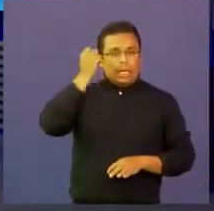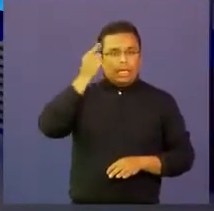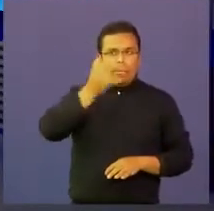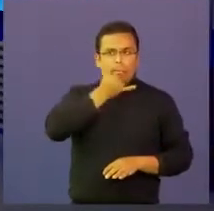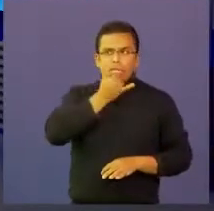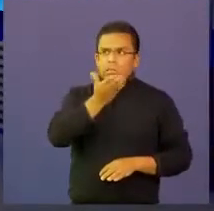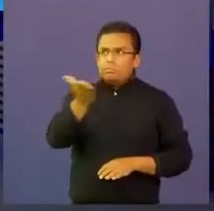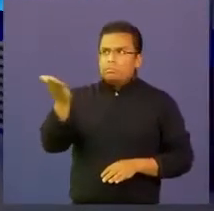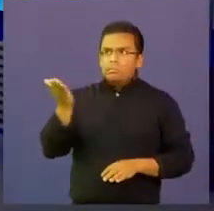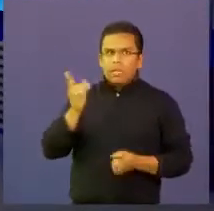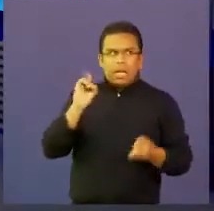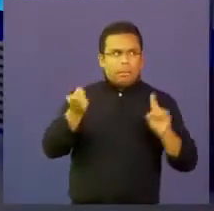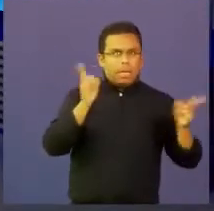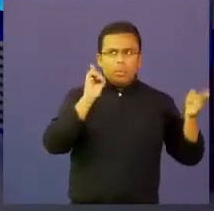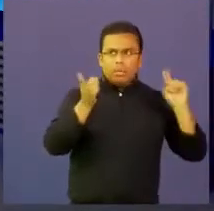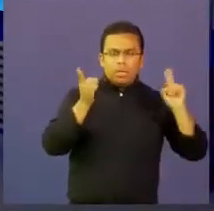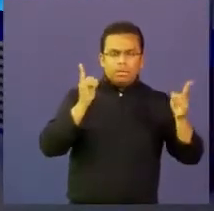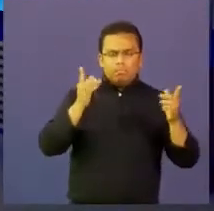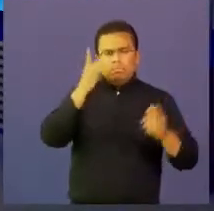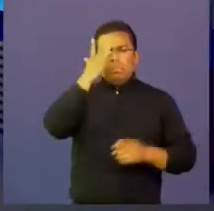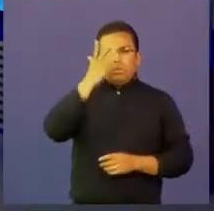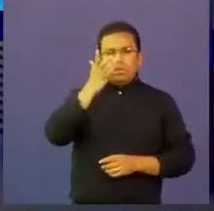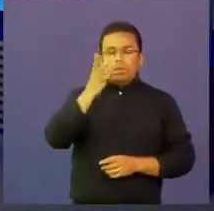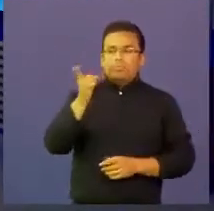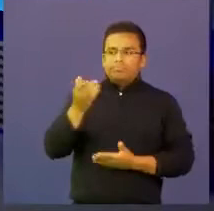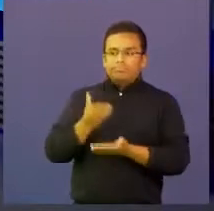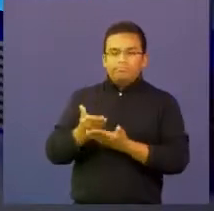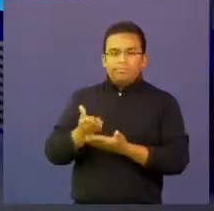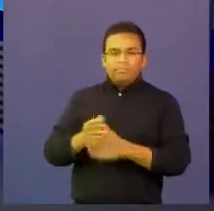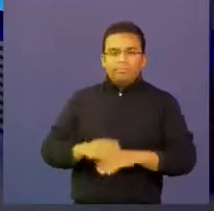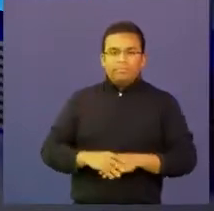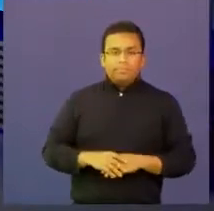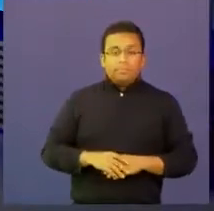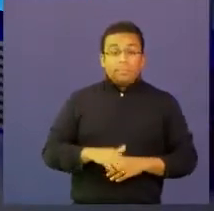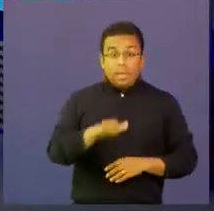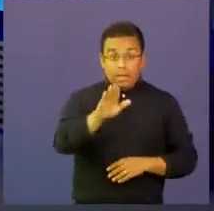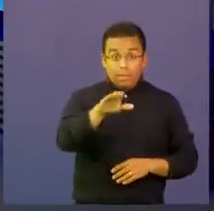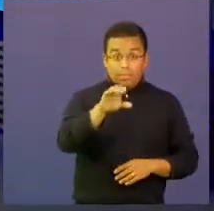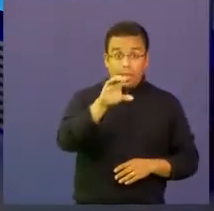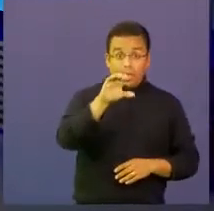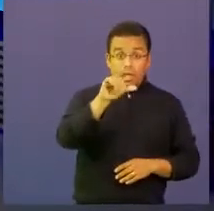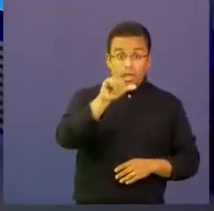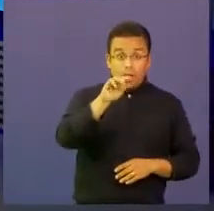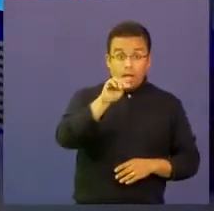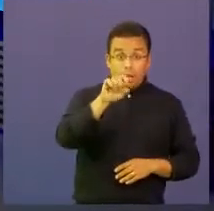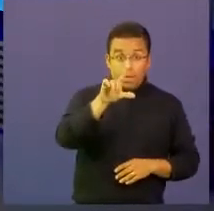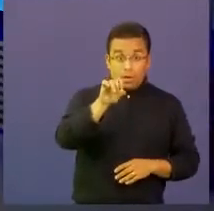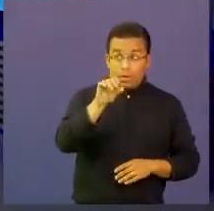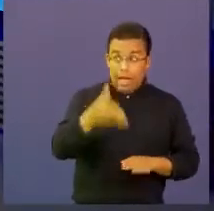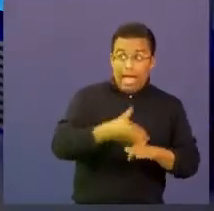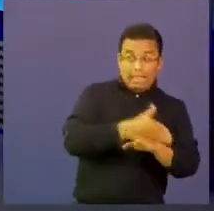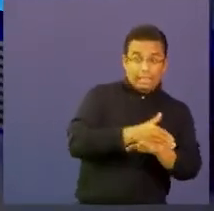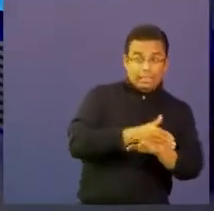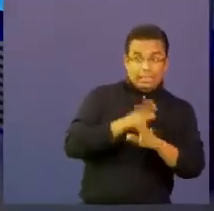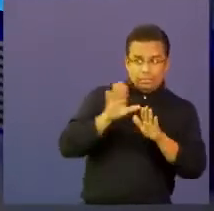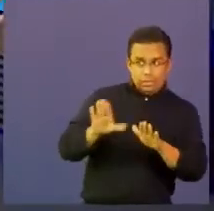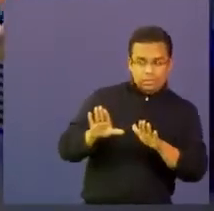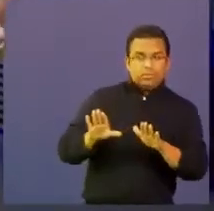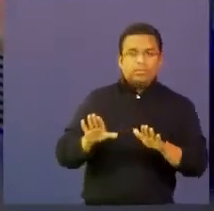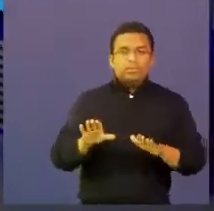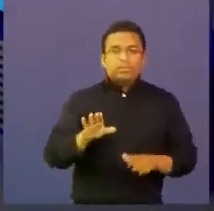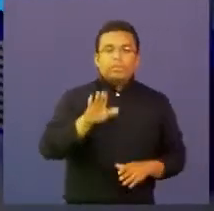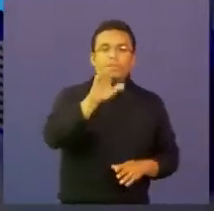pasando con el cambio climático antes de seguir con Camilo les voy a proponer a los docentes una actividad bueno cuéntenos qué